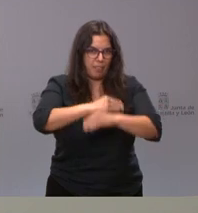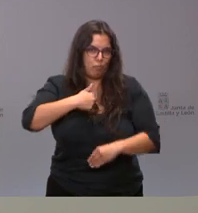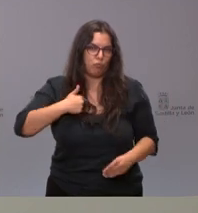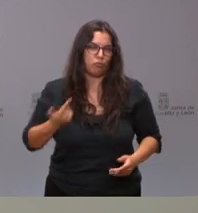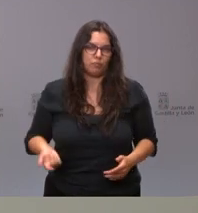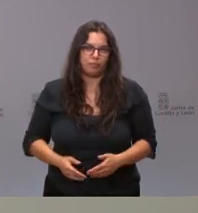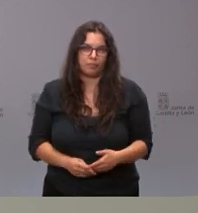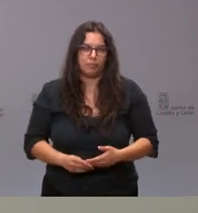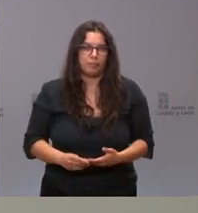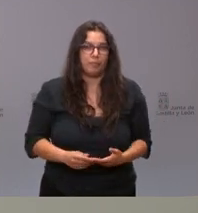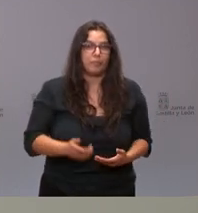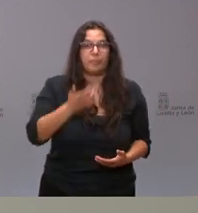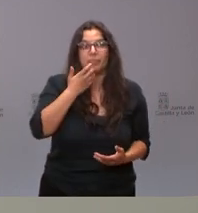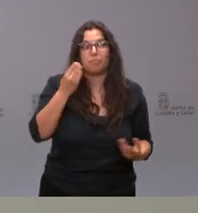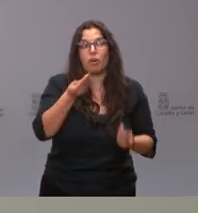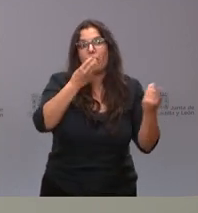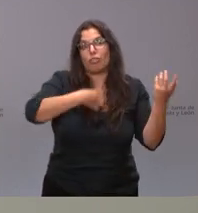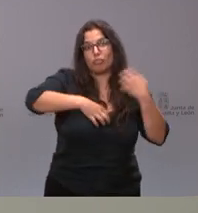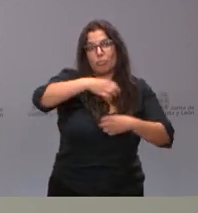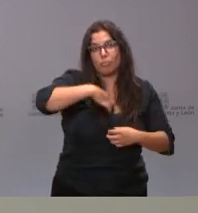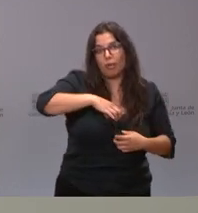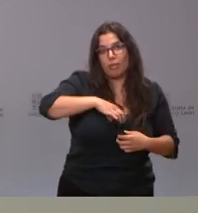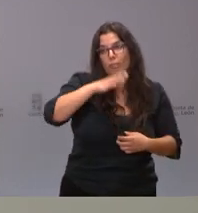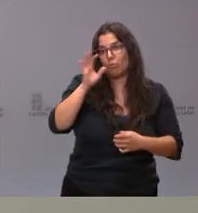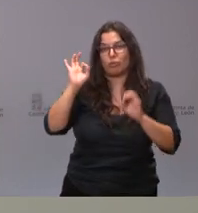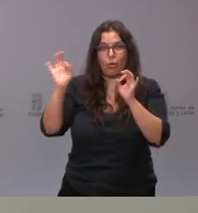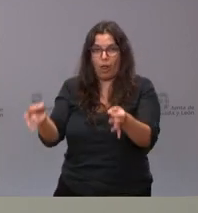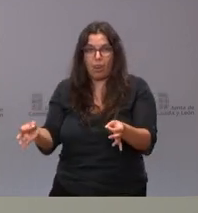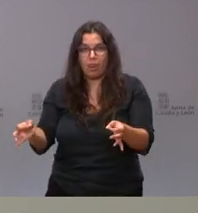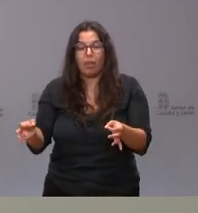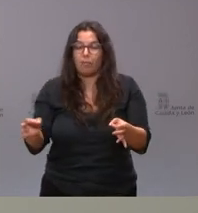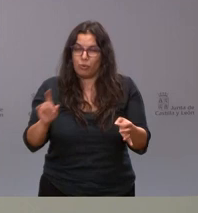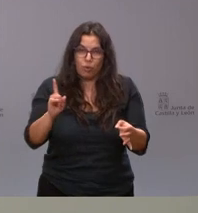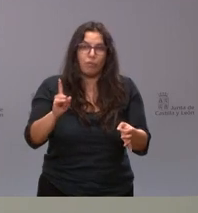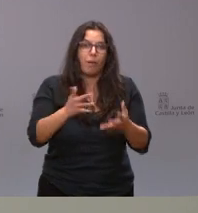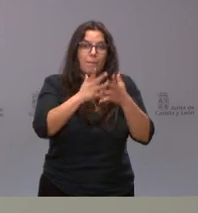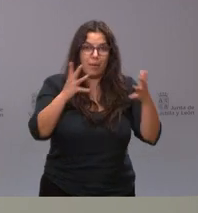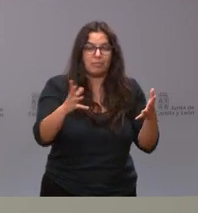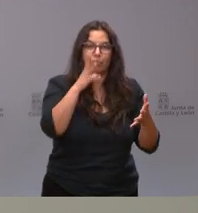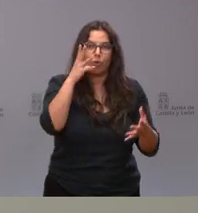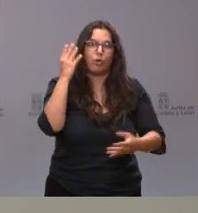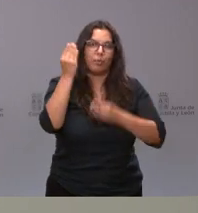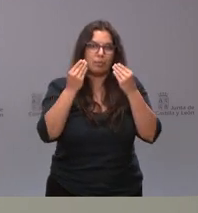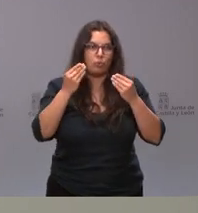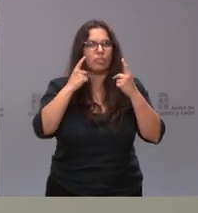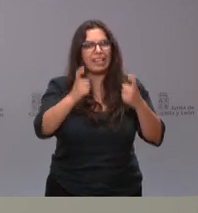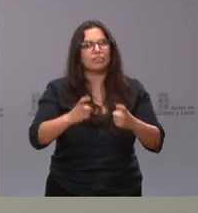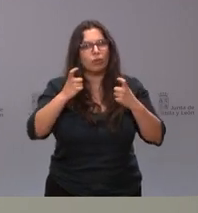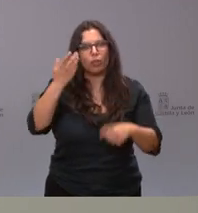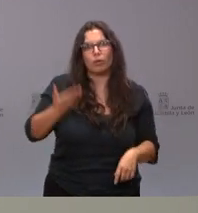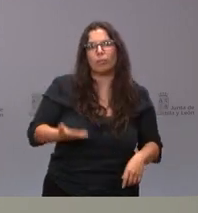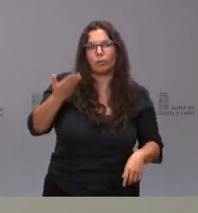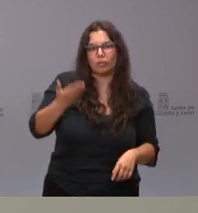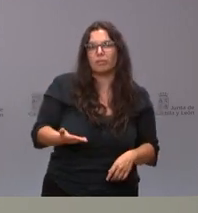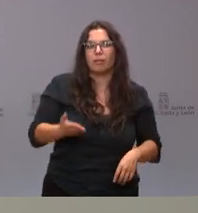Si no pudiera ser mejorado, pues hubiéramos mantenido lo que teníamos, pero se hace un esfuerzo muy importante, como usted describe,